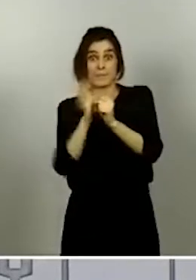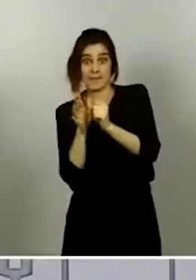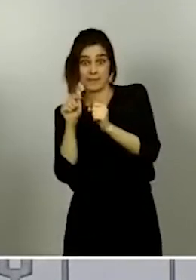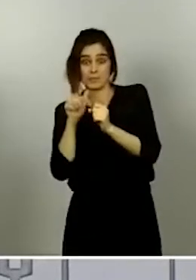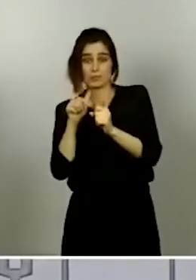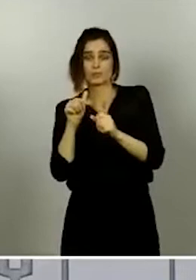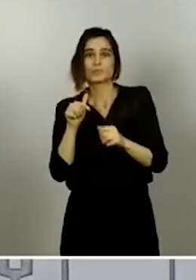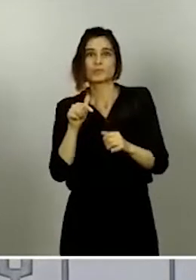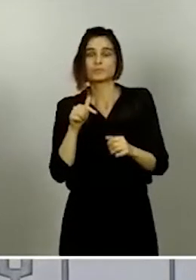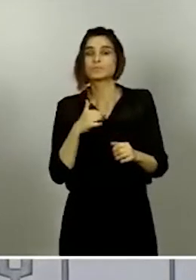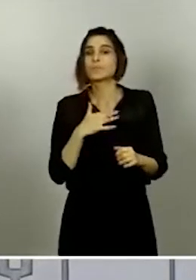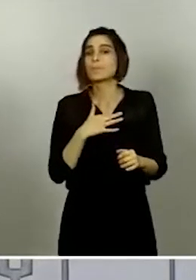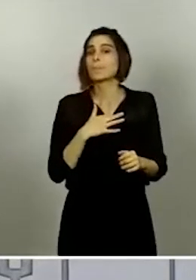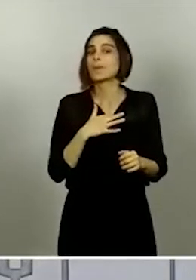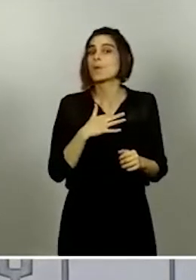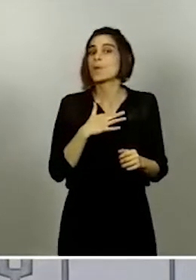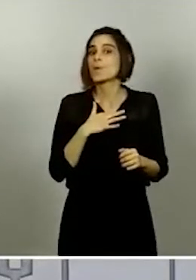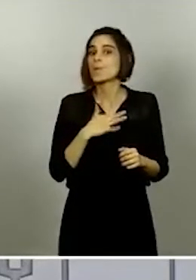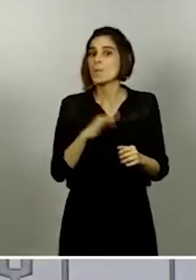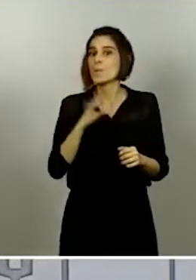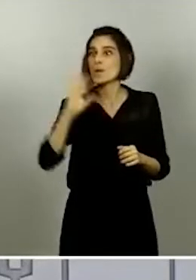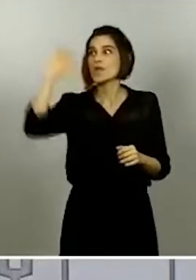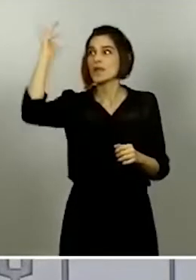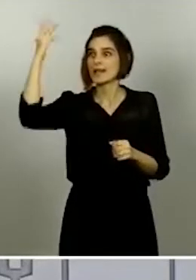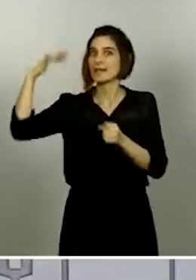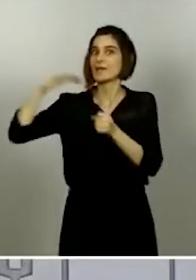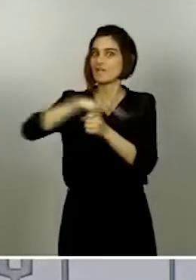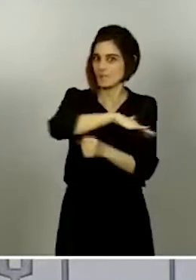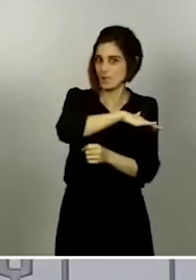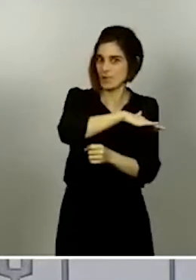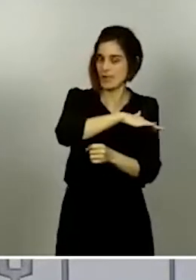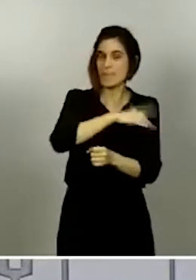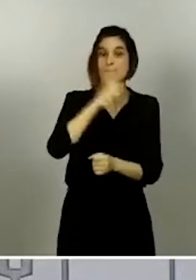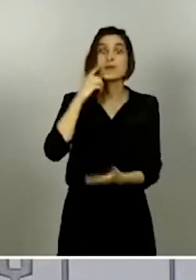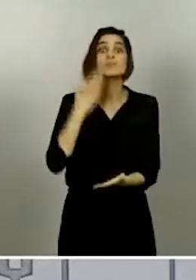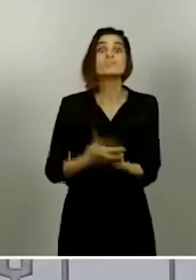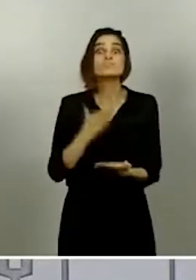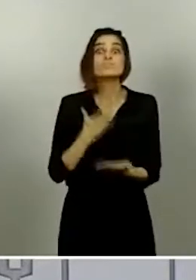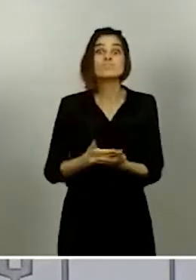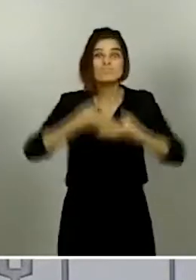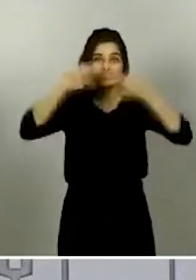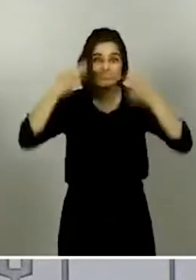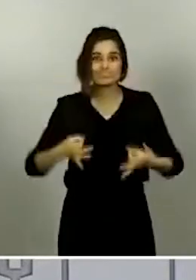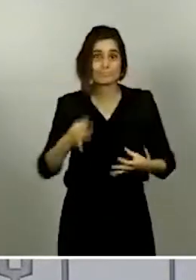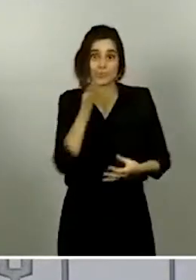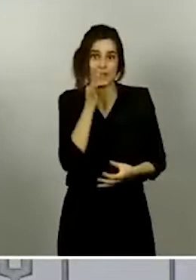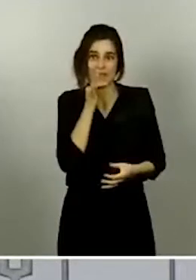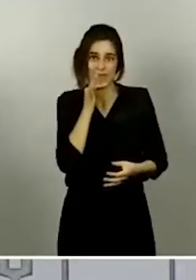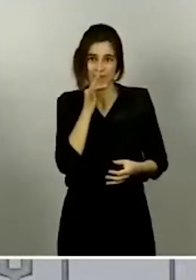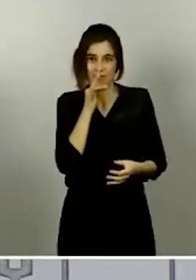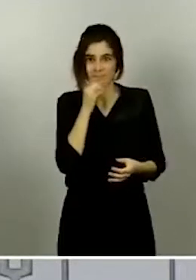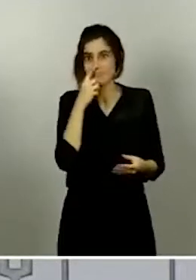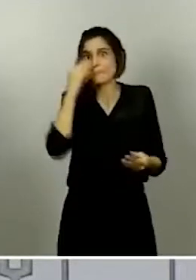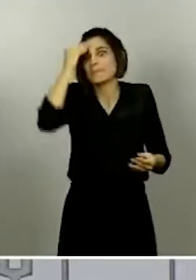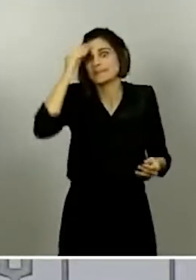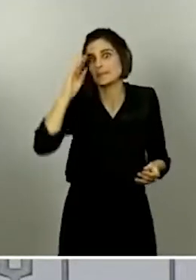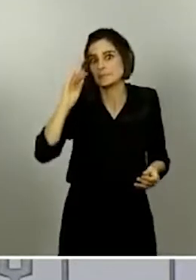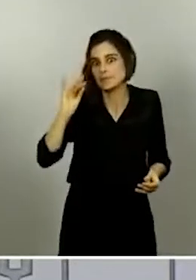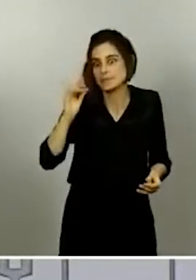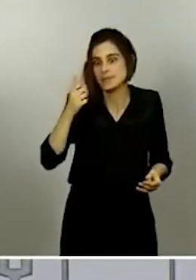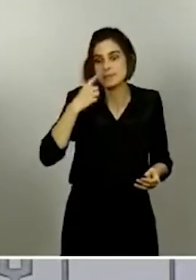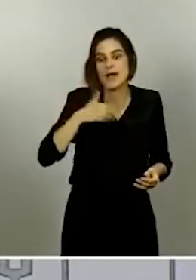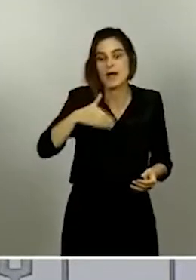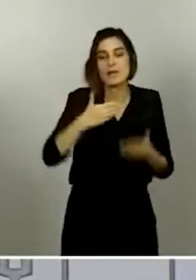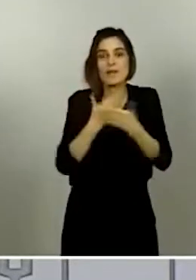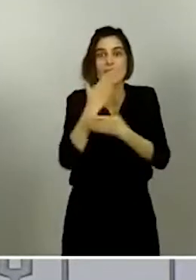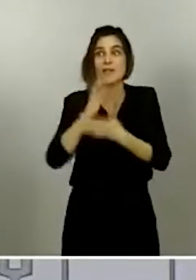podría estar afectado por factores climáticos, pero hasta ahora no se ha podido evidenciar. Con lo cual, tenemos que ver en estos días en los que el cambio